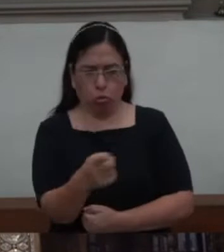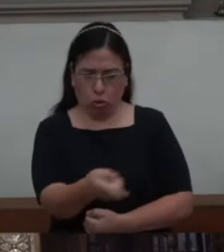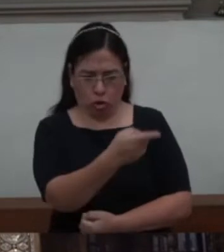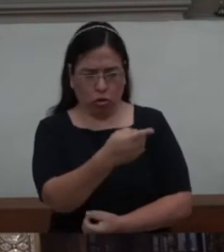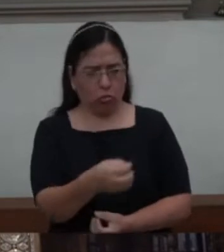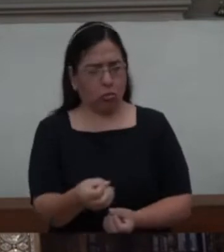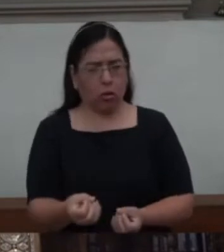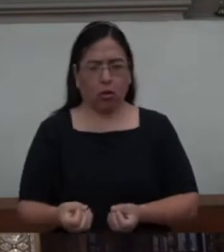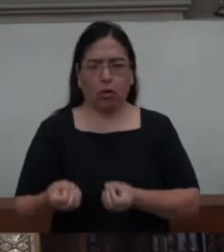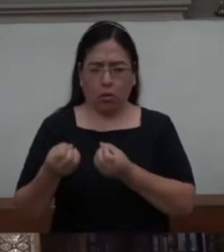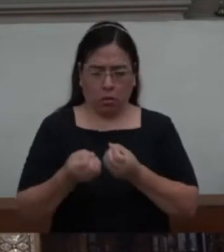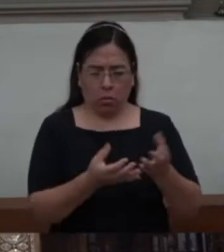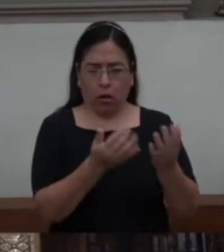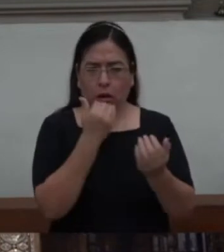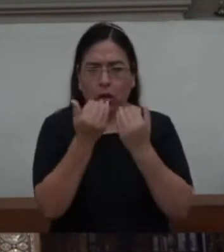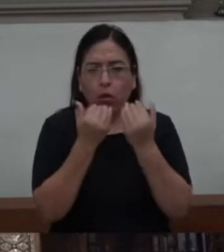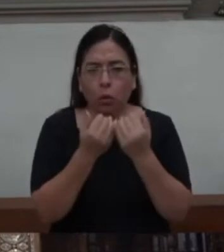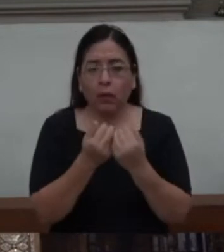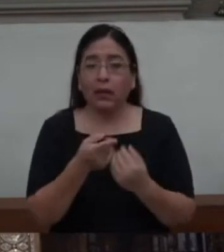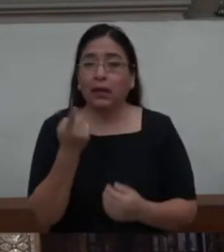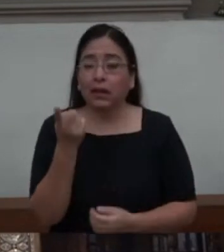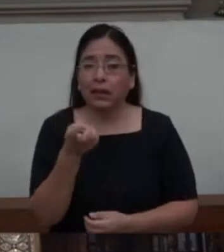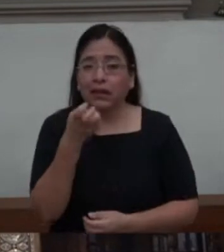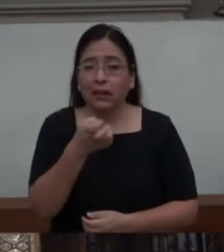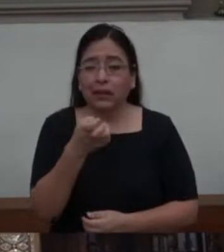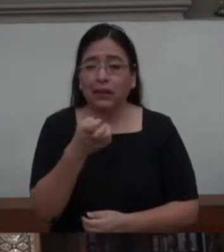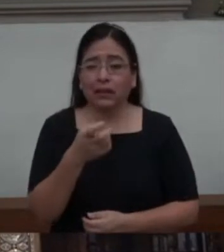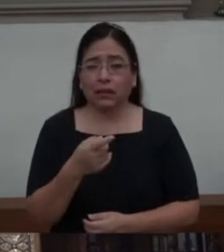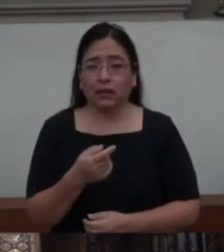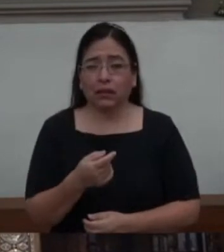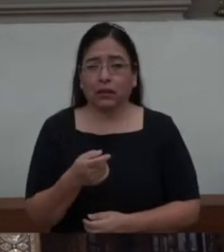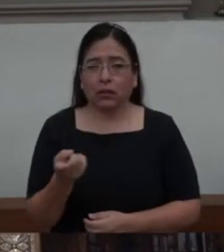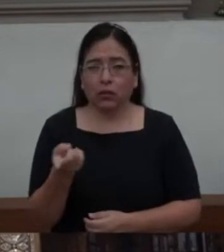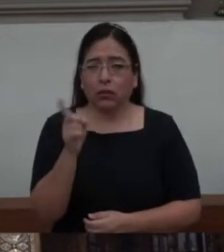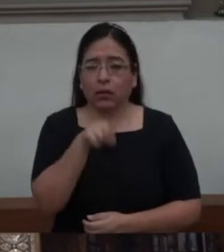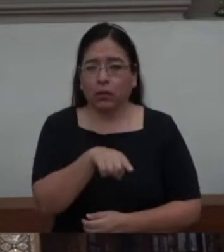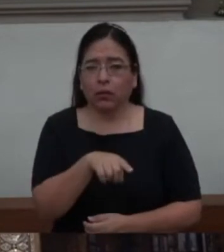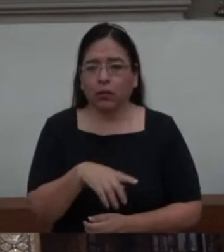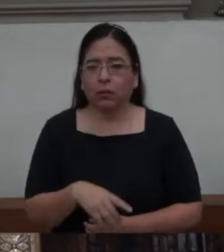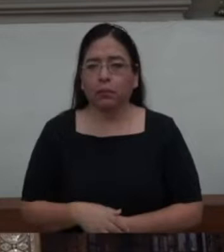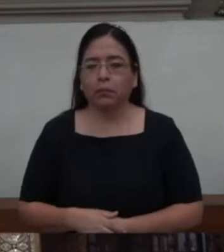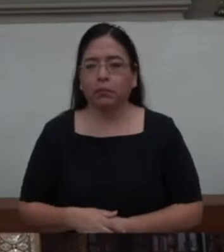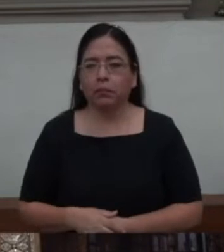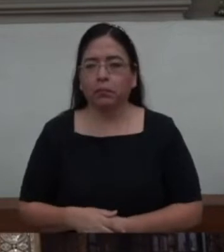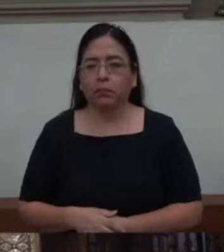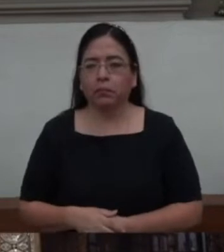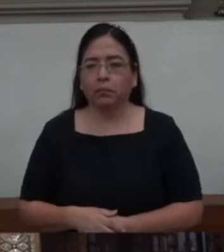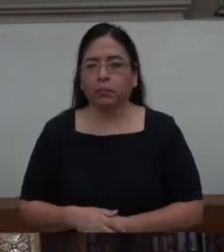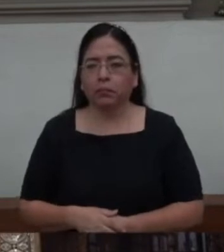Este mandato es vigente. Pero también como ellos,